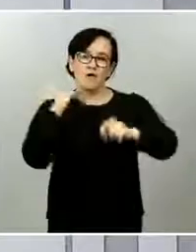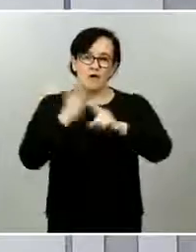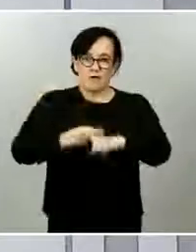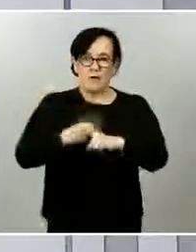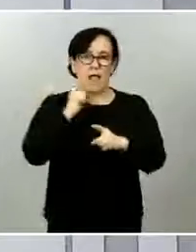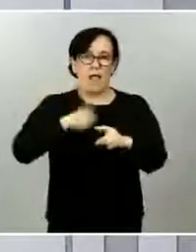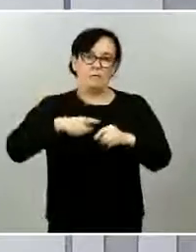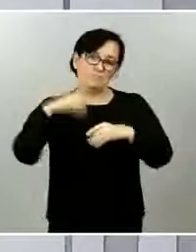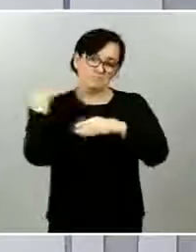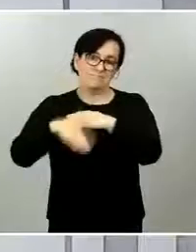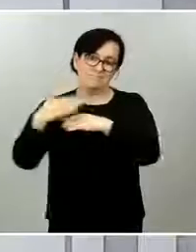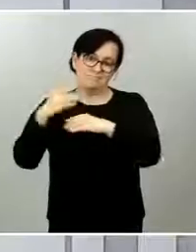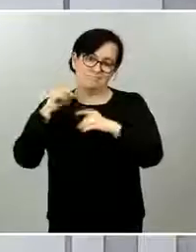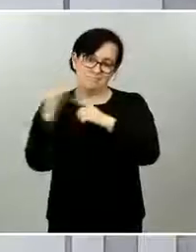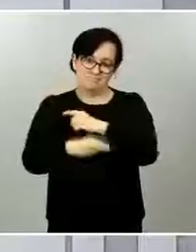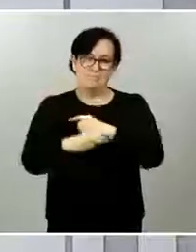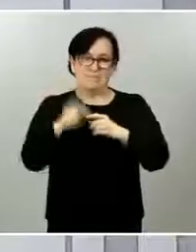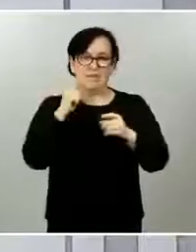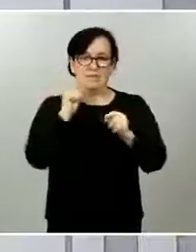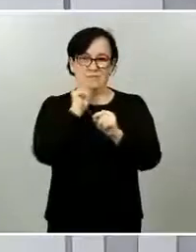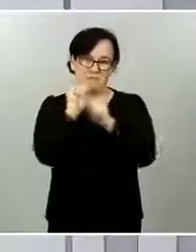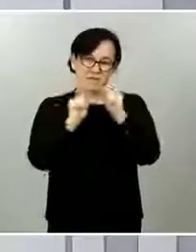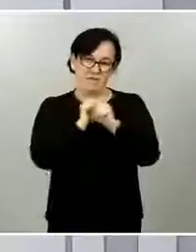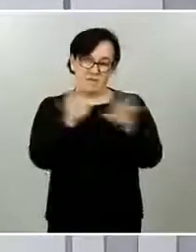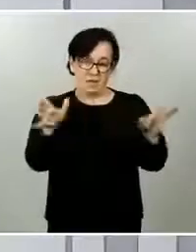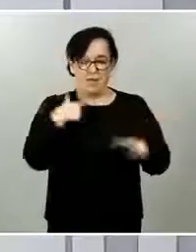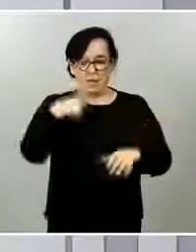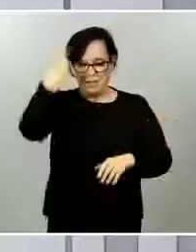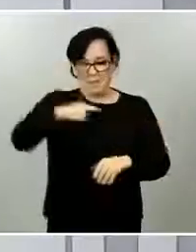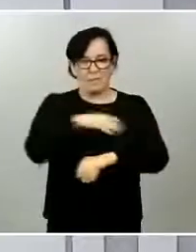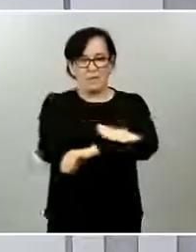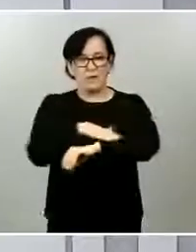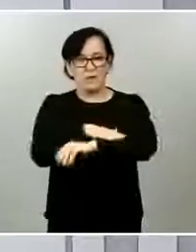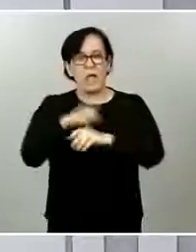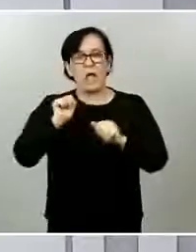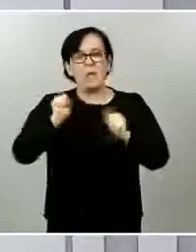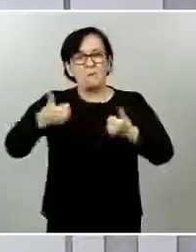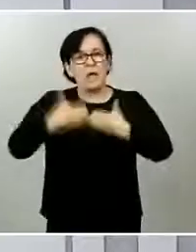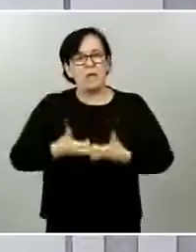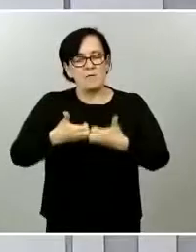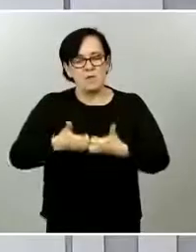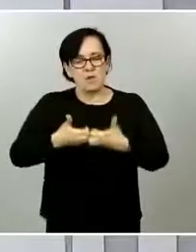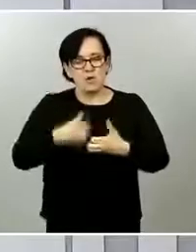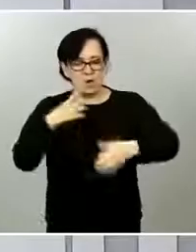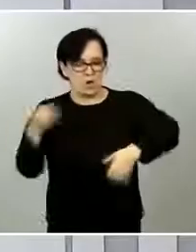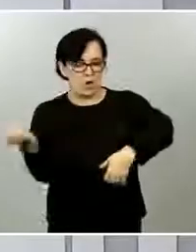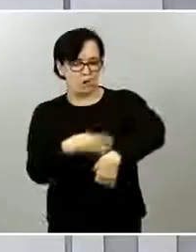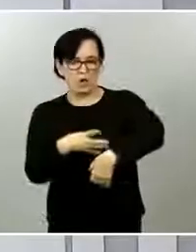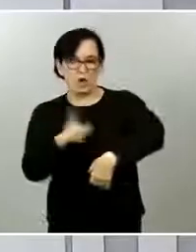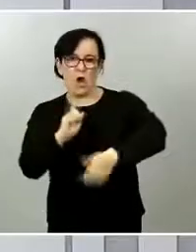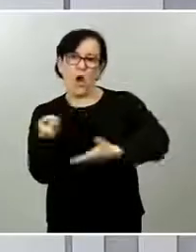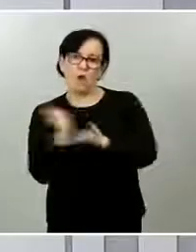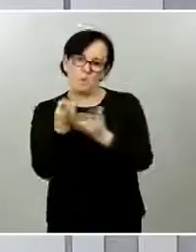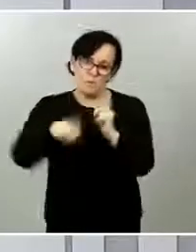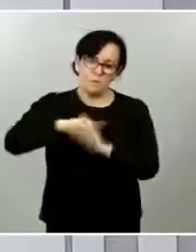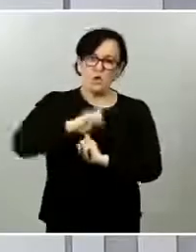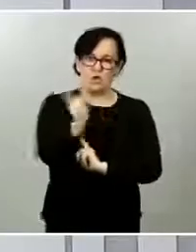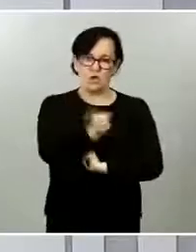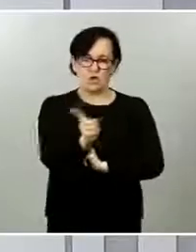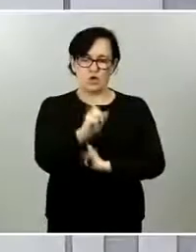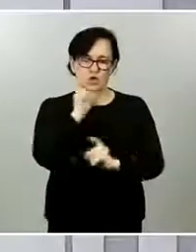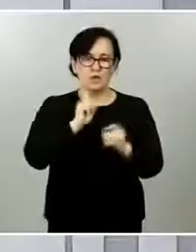liquidez para evitar tensiones de tesorería o la aportación de fondos extraordinarios para paliar los efectos de la pandemia.